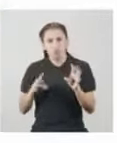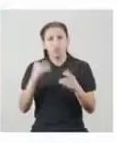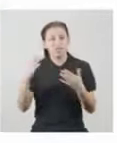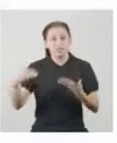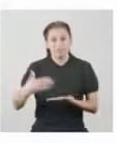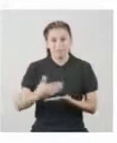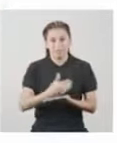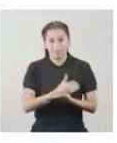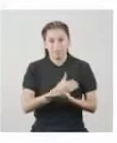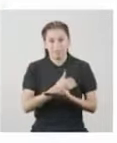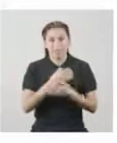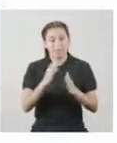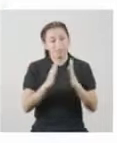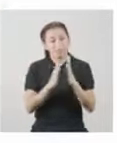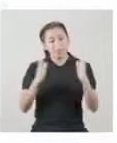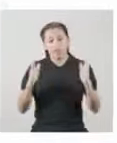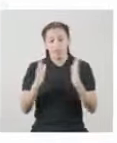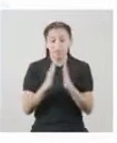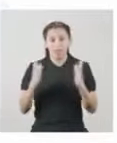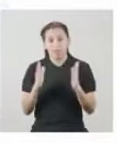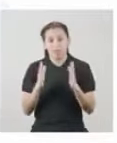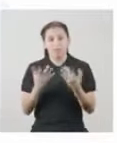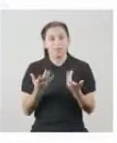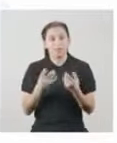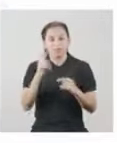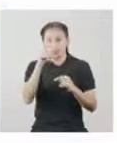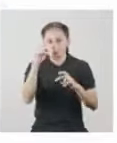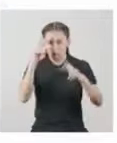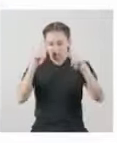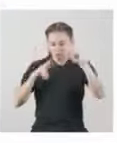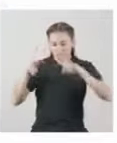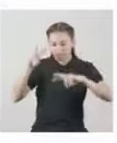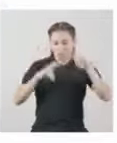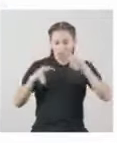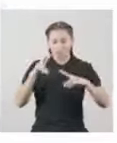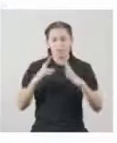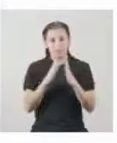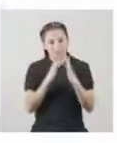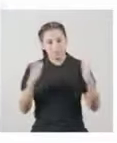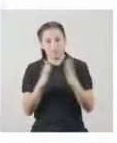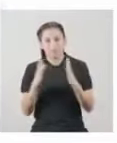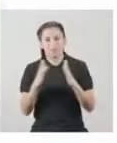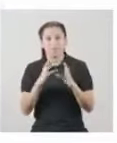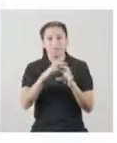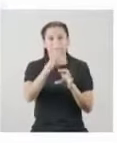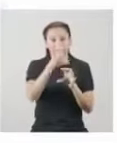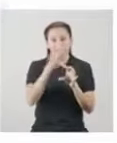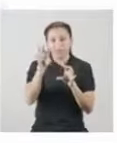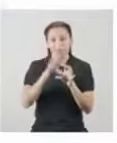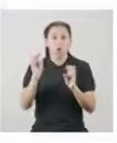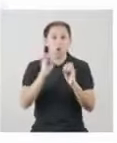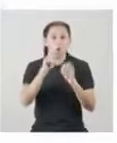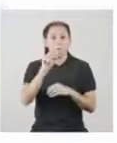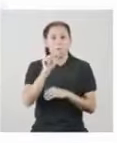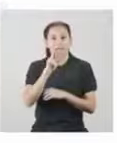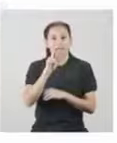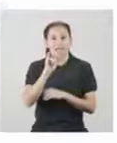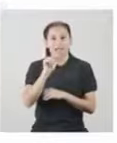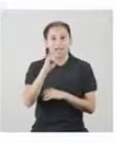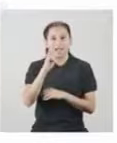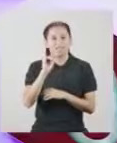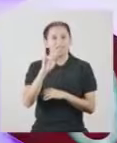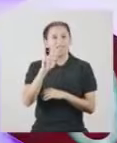tallas de nuestras truchas Es decir, analizaremos las medidas de dispersión o